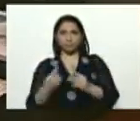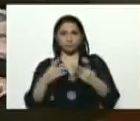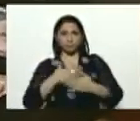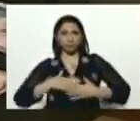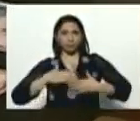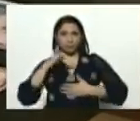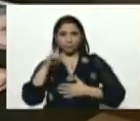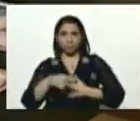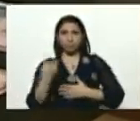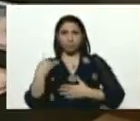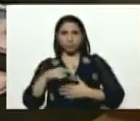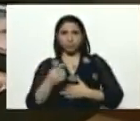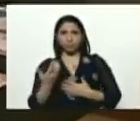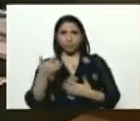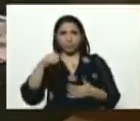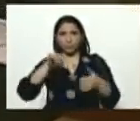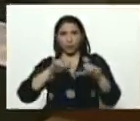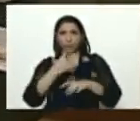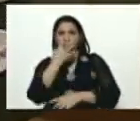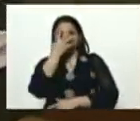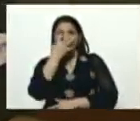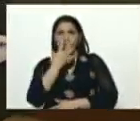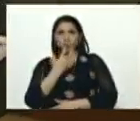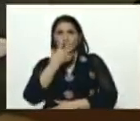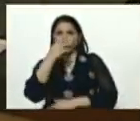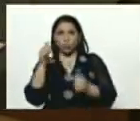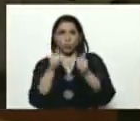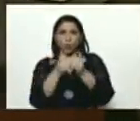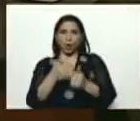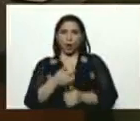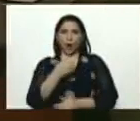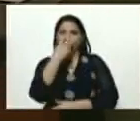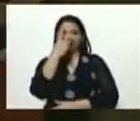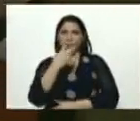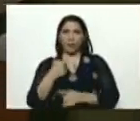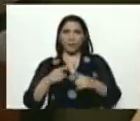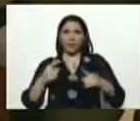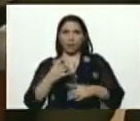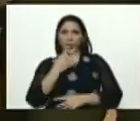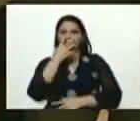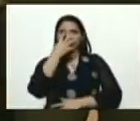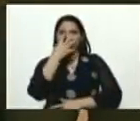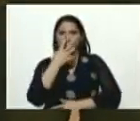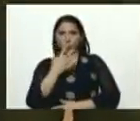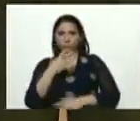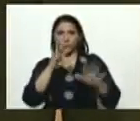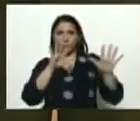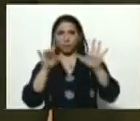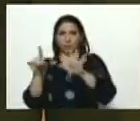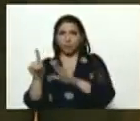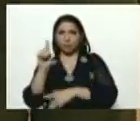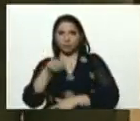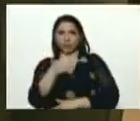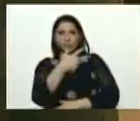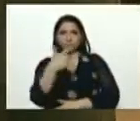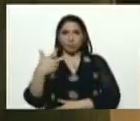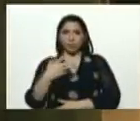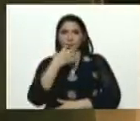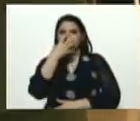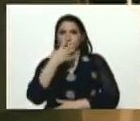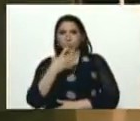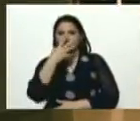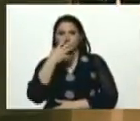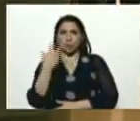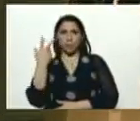el equipo, permite la mezcla del oxígeno con el aire para llevar la respiración entre 16 y 33 respiraciones por